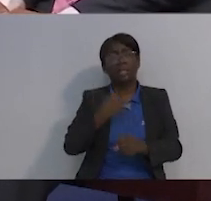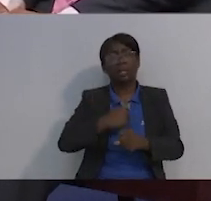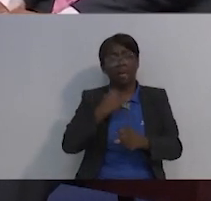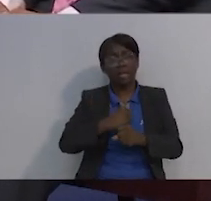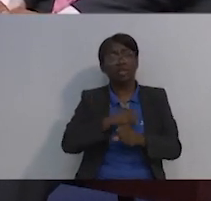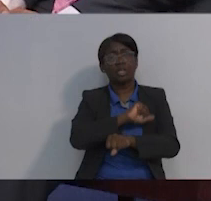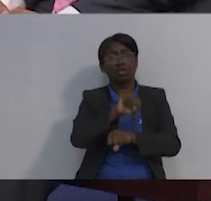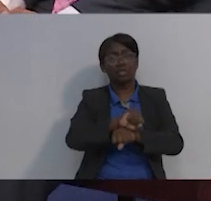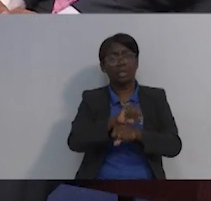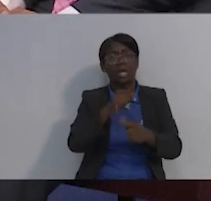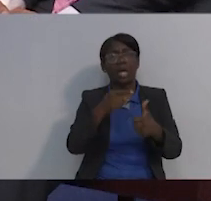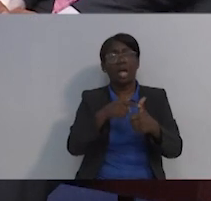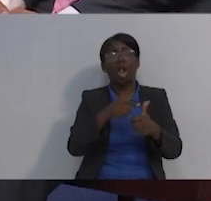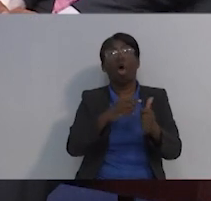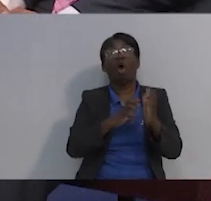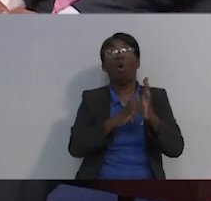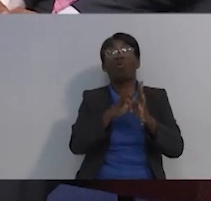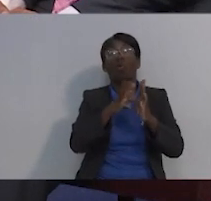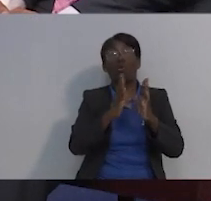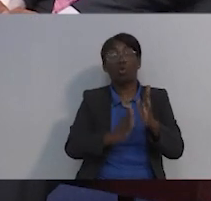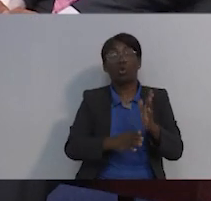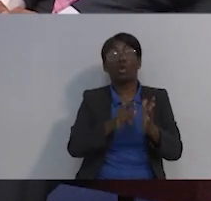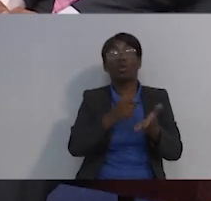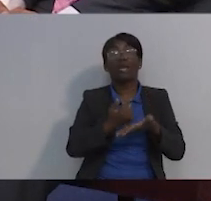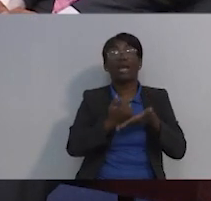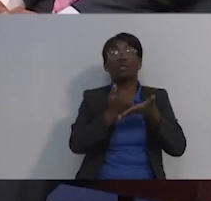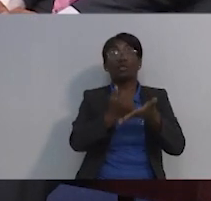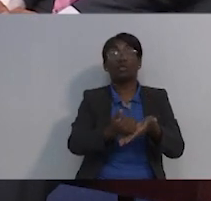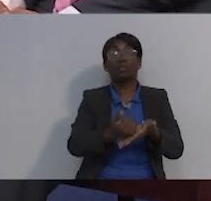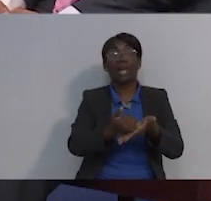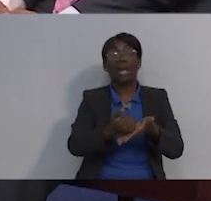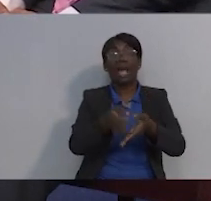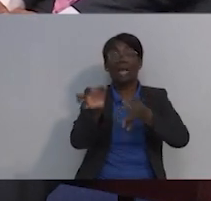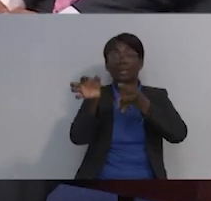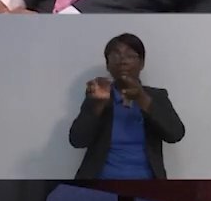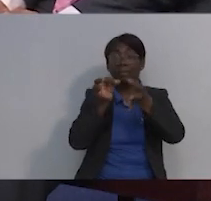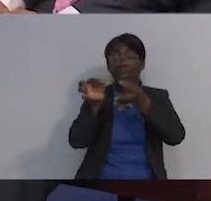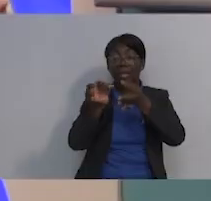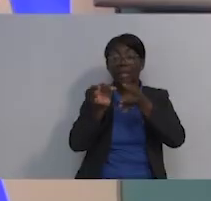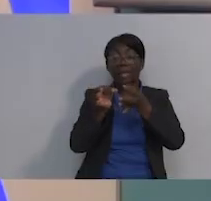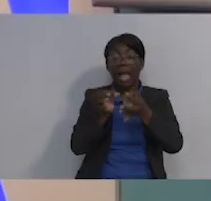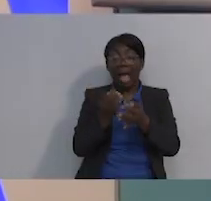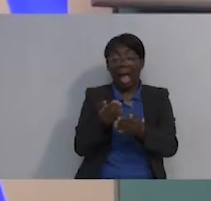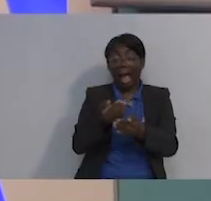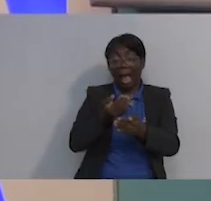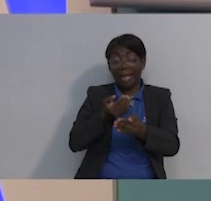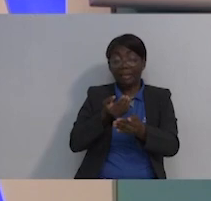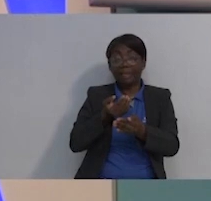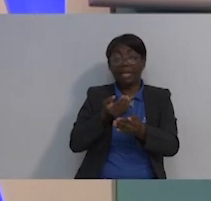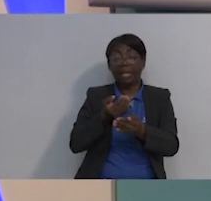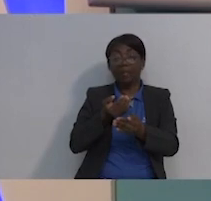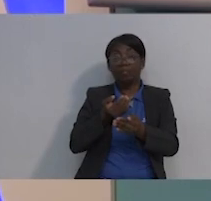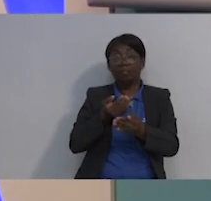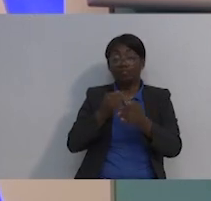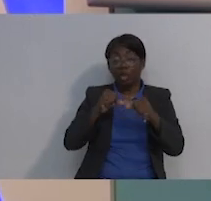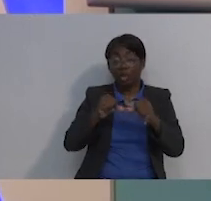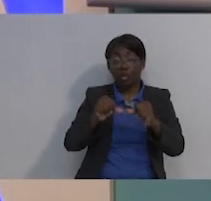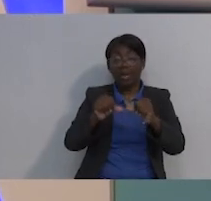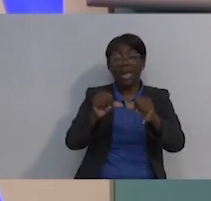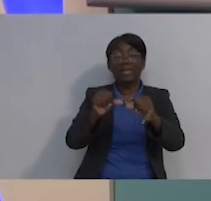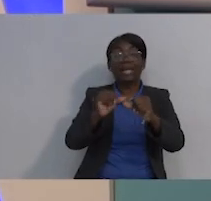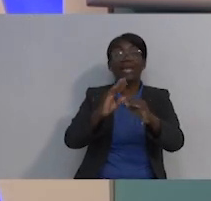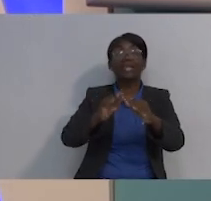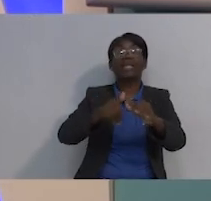trabajadores sociales, psicólogos, ¿verdad?, que le ayuden un poco sobre todo a superar antes y